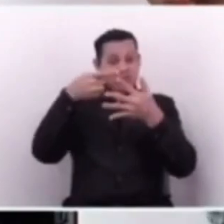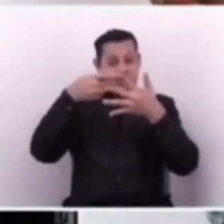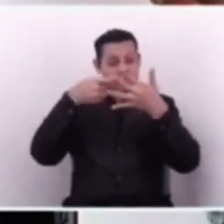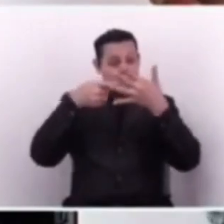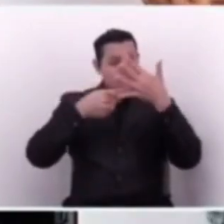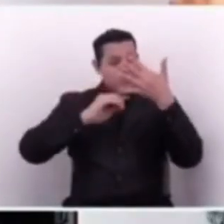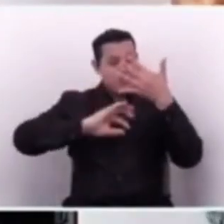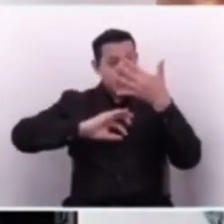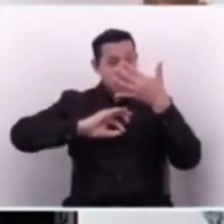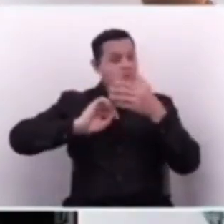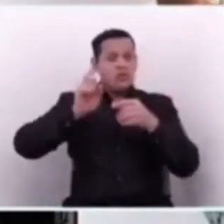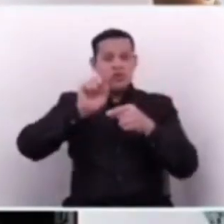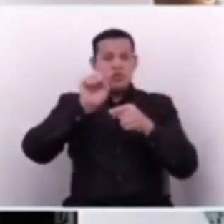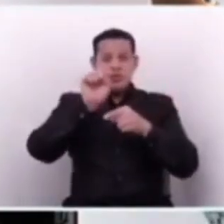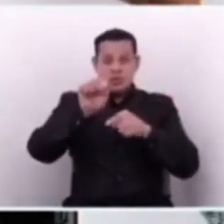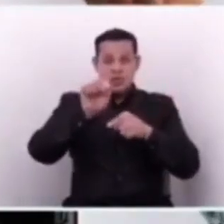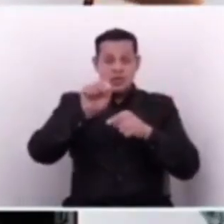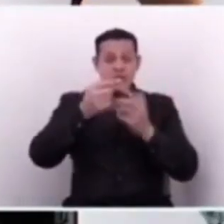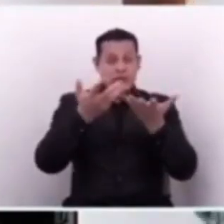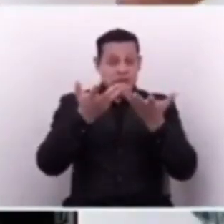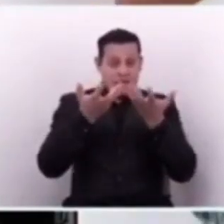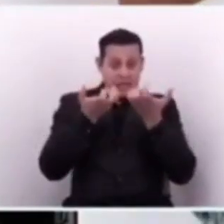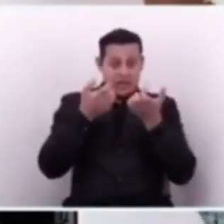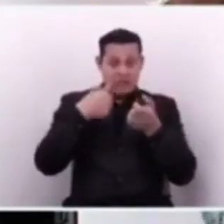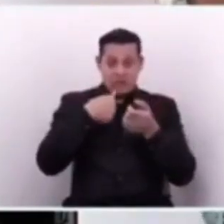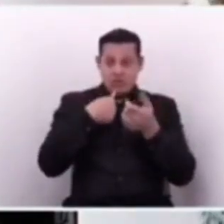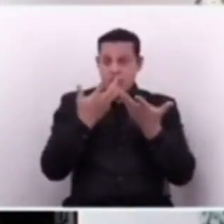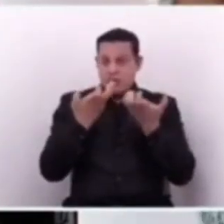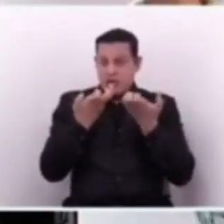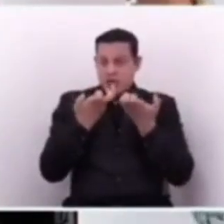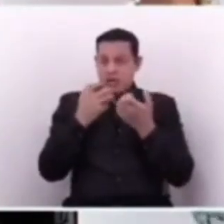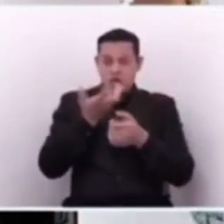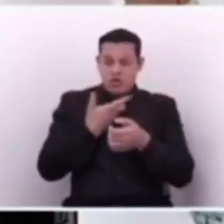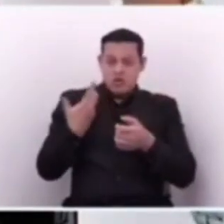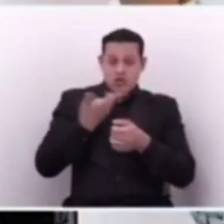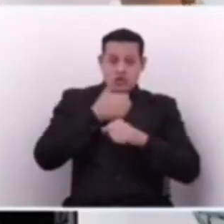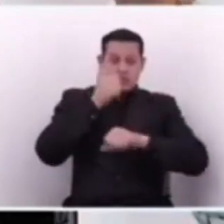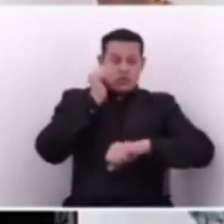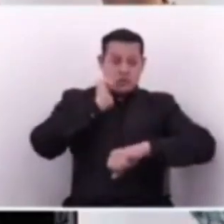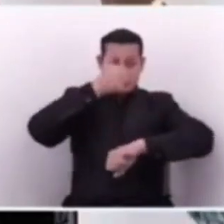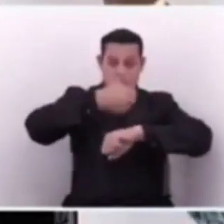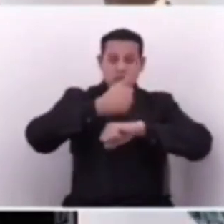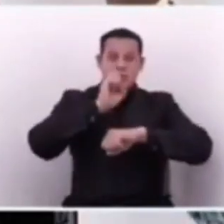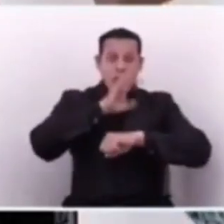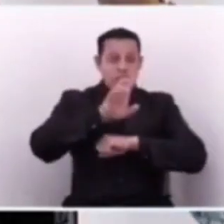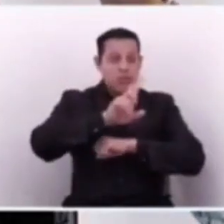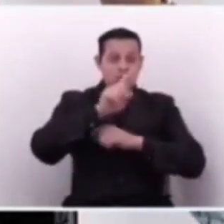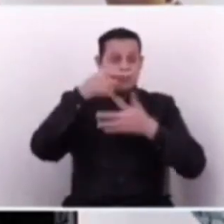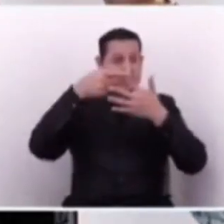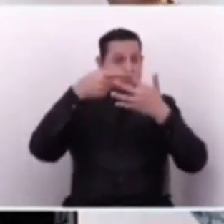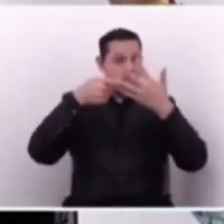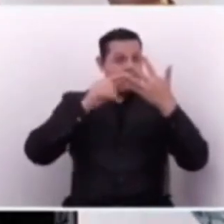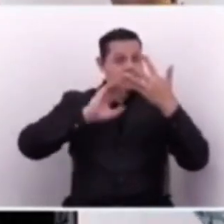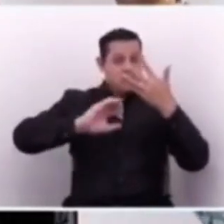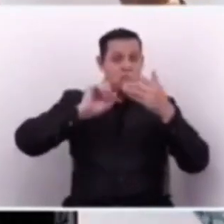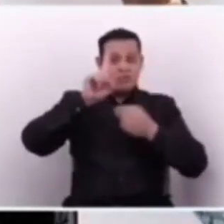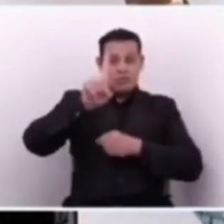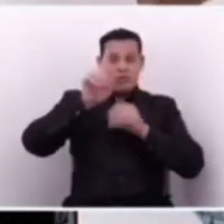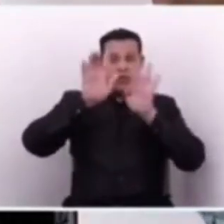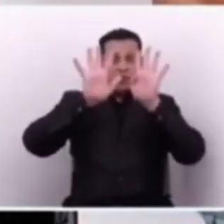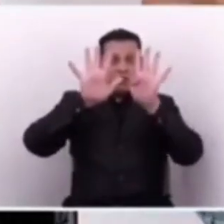Constitución, no porque a usted le dé la gana o porque a mí me dé la gana o porque a nosotros, digamos, por Constitución, en